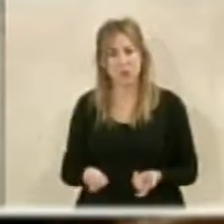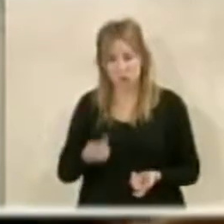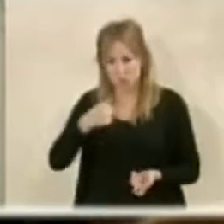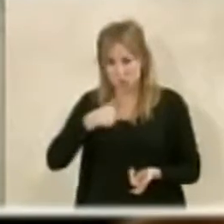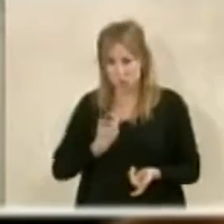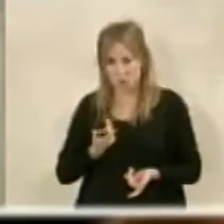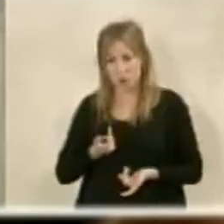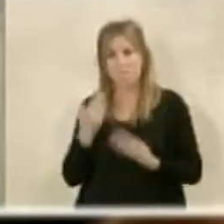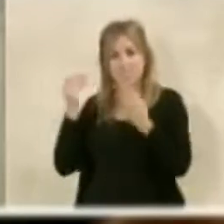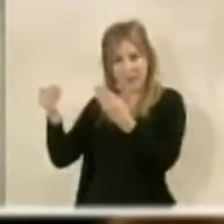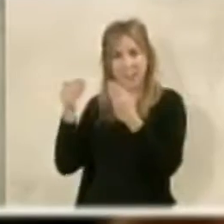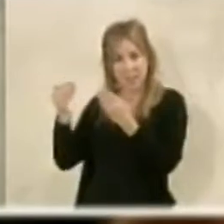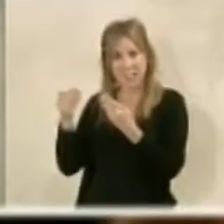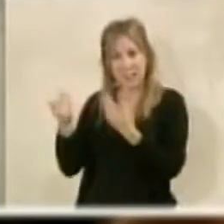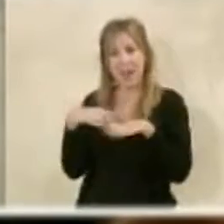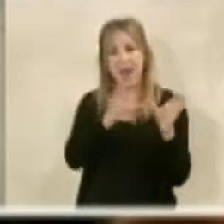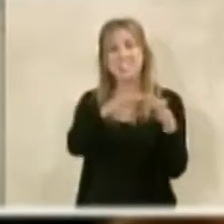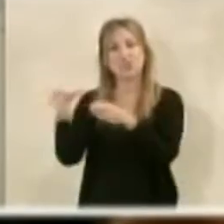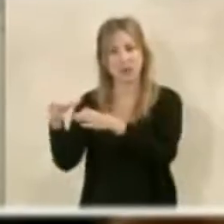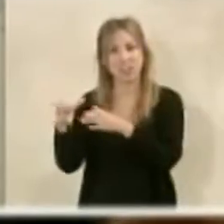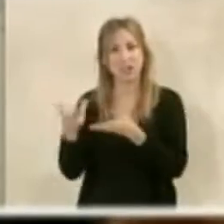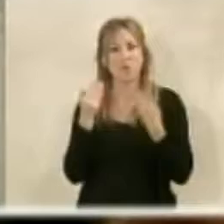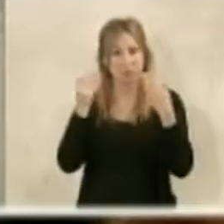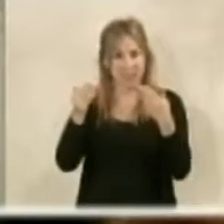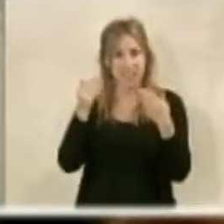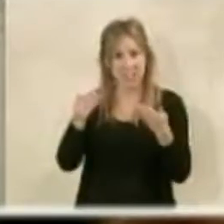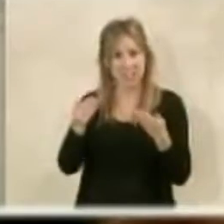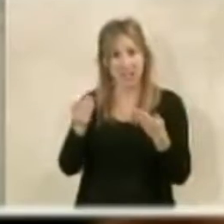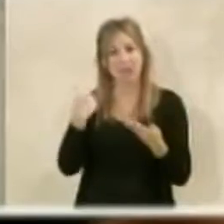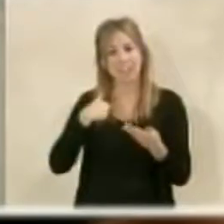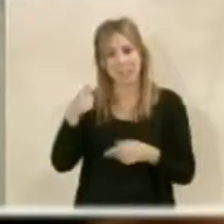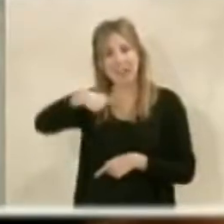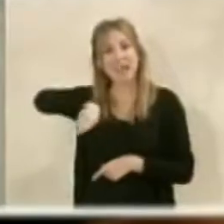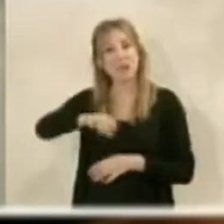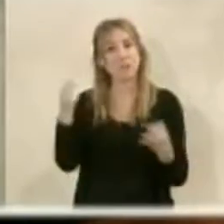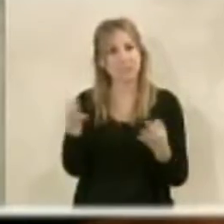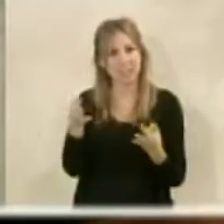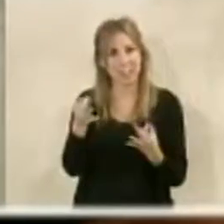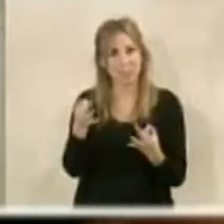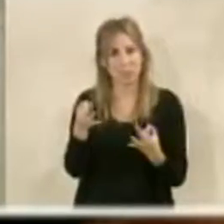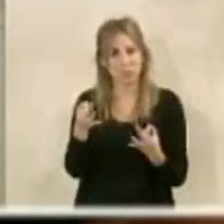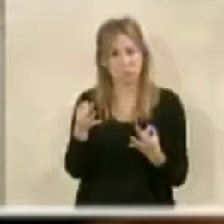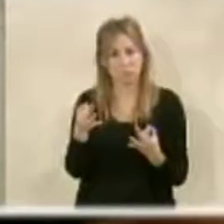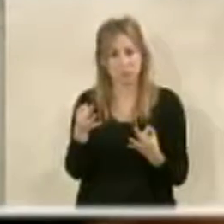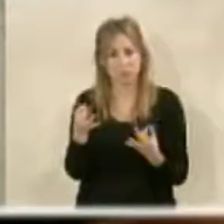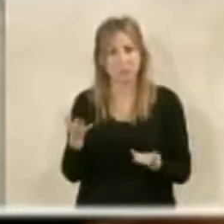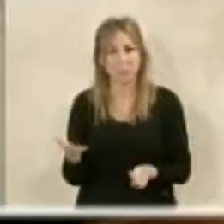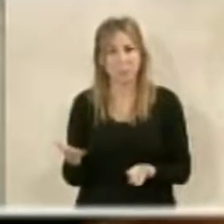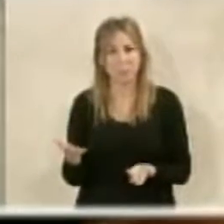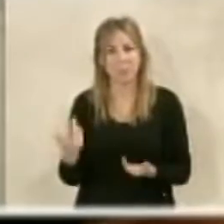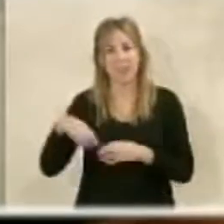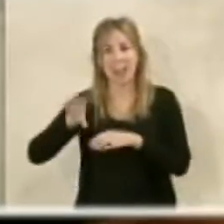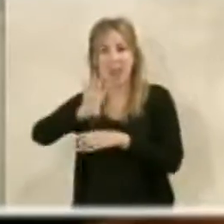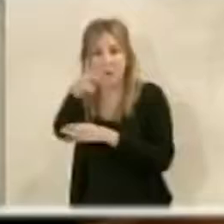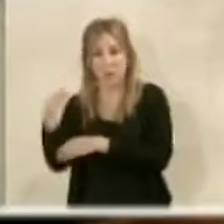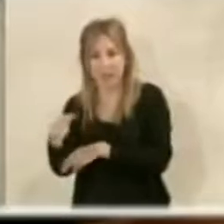yo, por un lado, quiero felicitar también a esos colectivos proteccionistas que han evitado que desaparecieran las